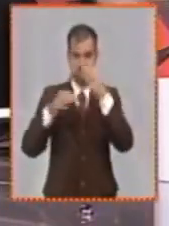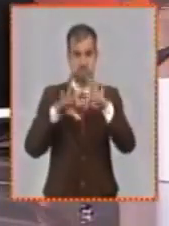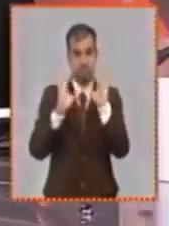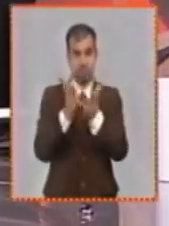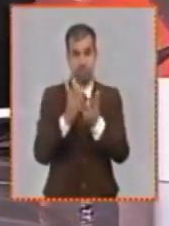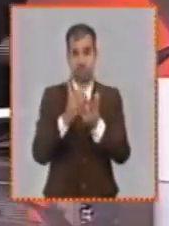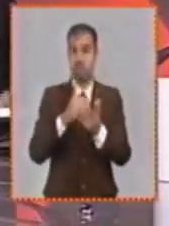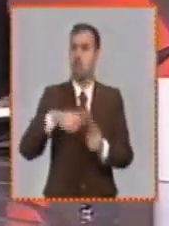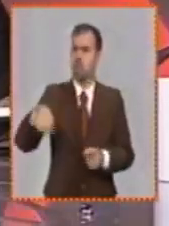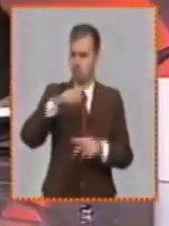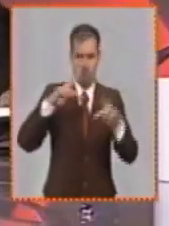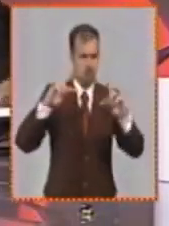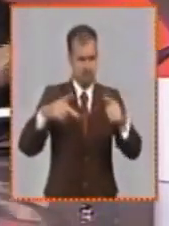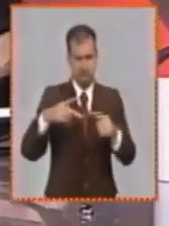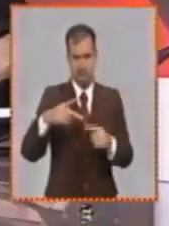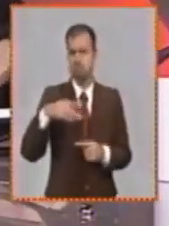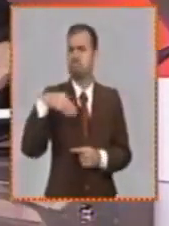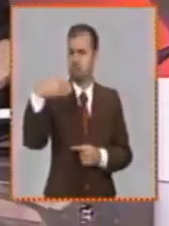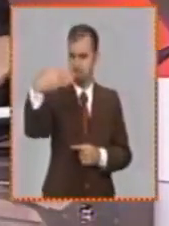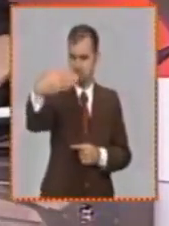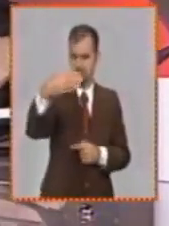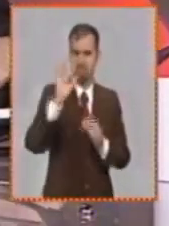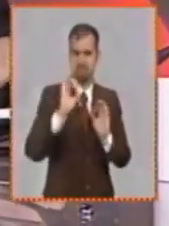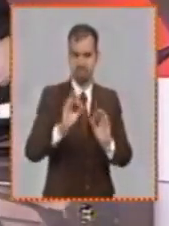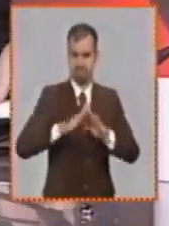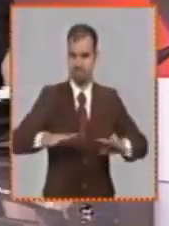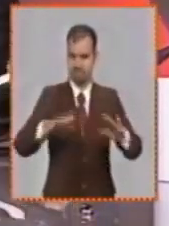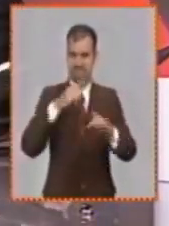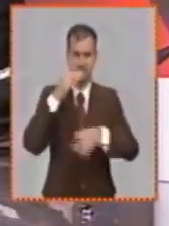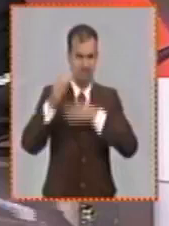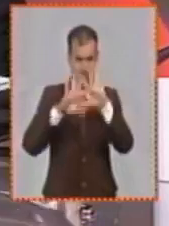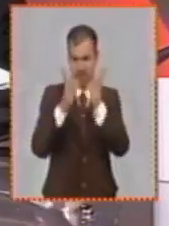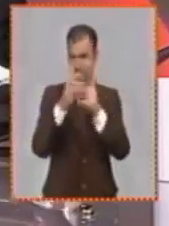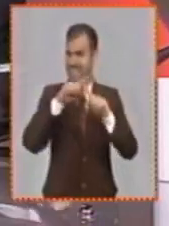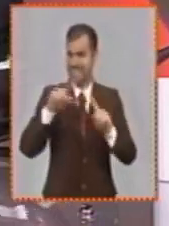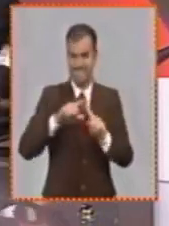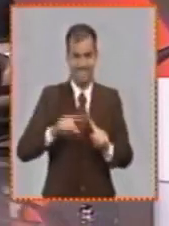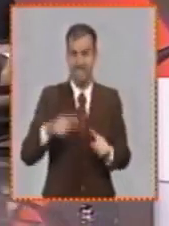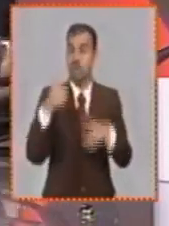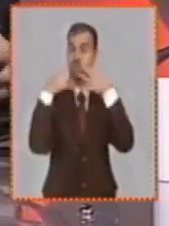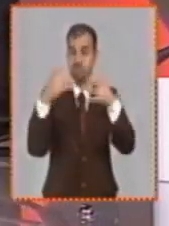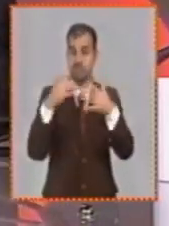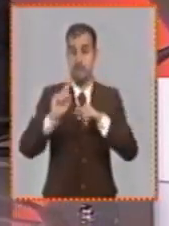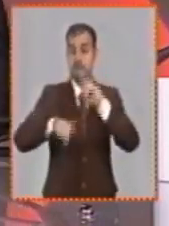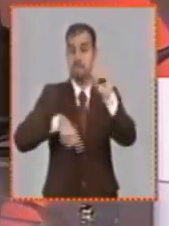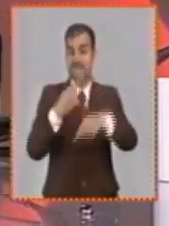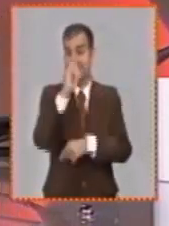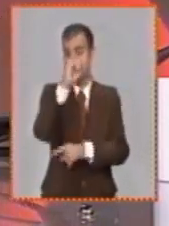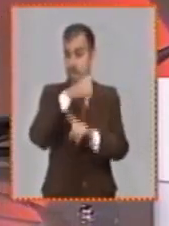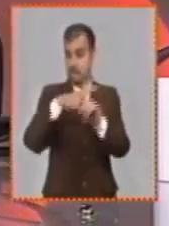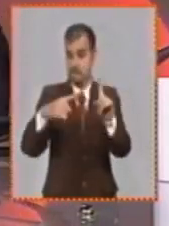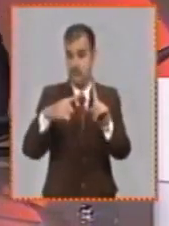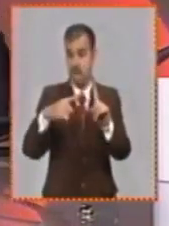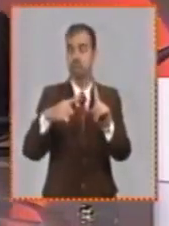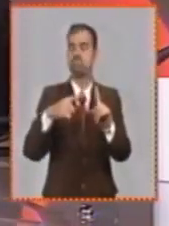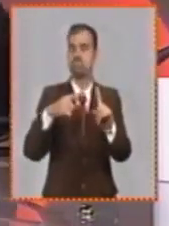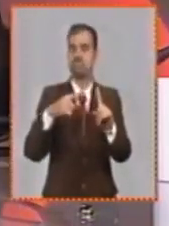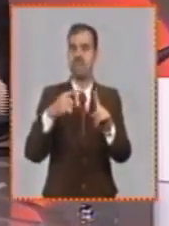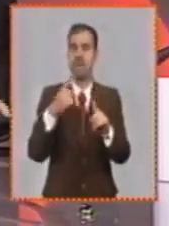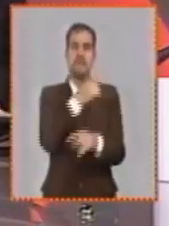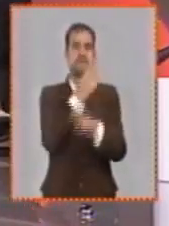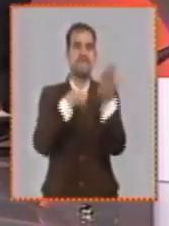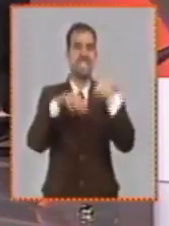acompañado estaremos de nuevo con ustedes estoy seguro en otra mesa redonda hablando de estos temas importantes de las finanzas y los precios mañana a 6 y media los invito